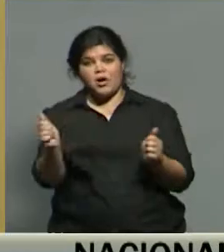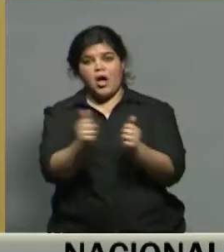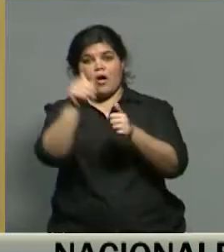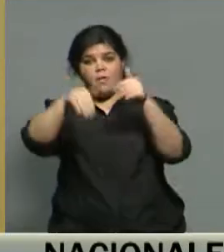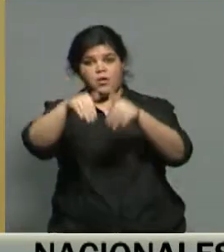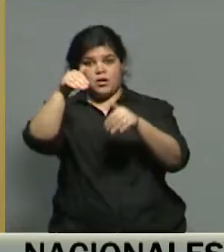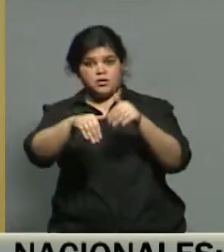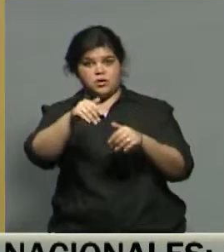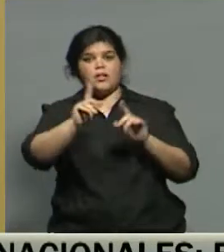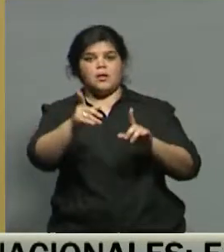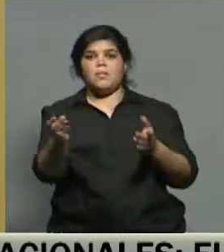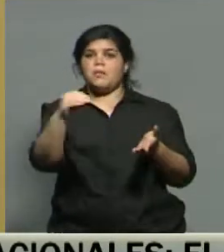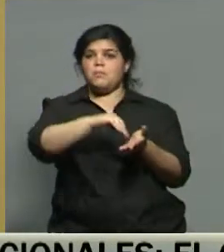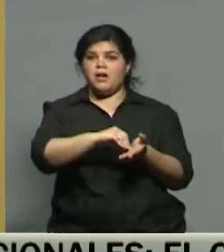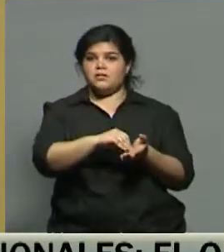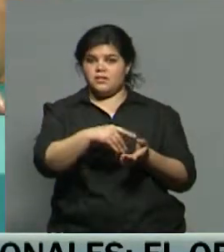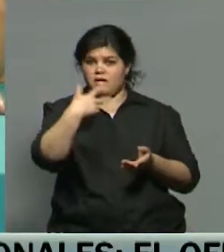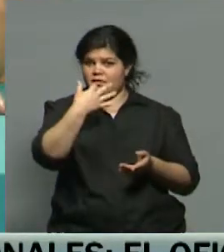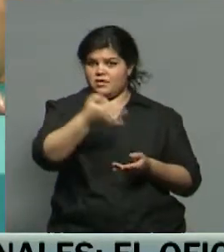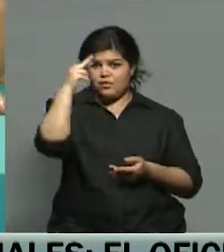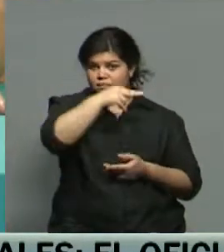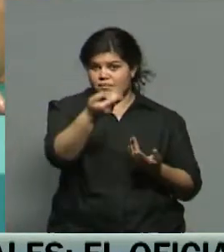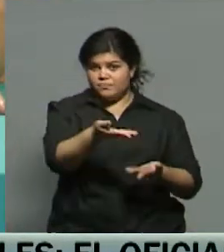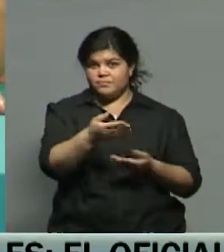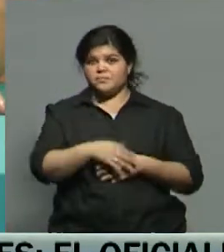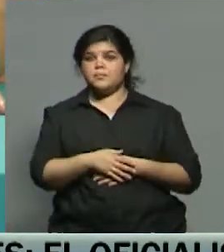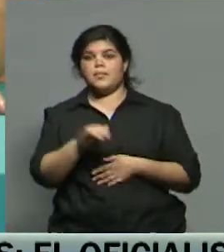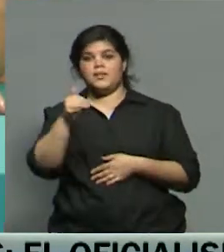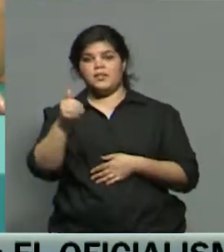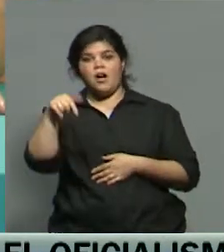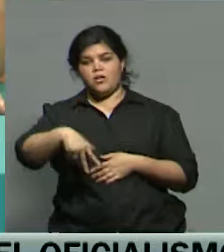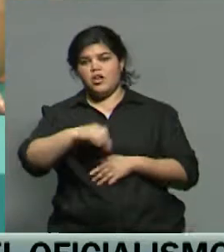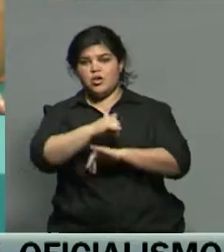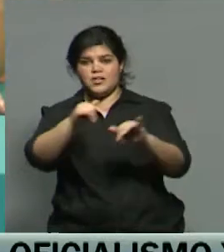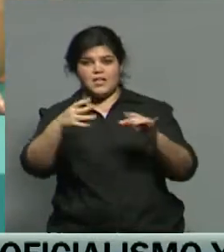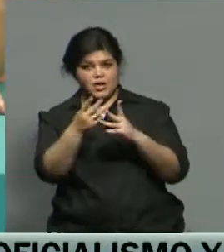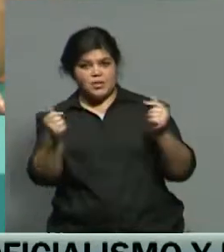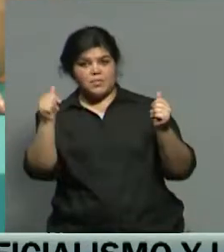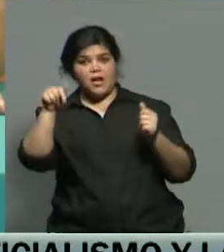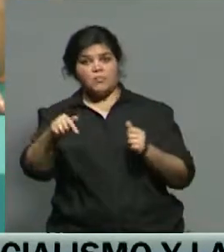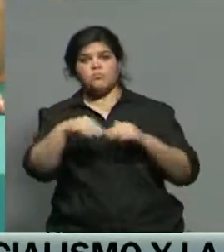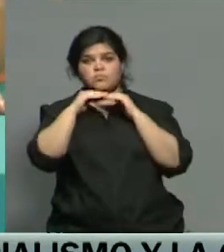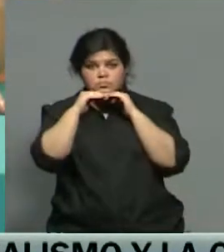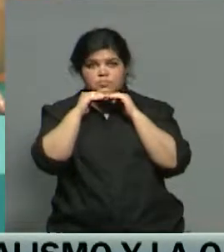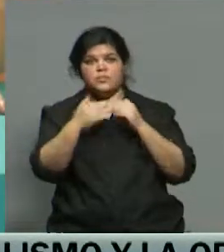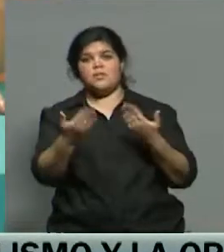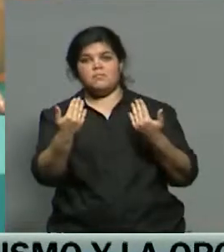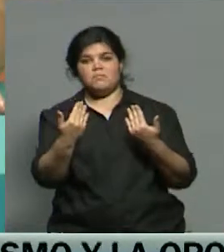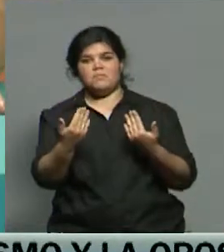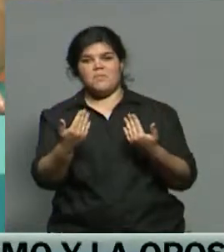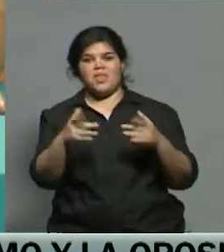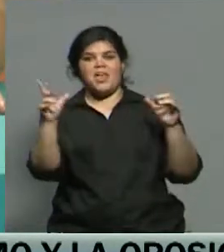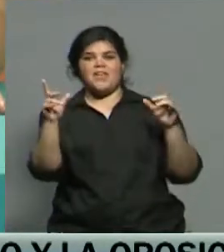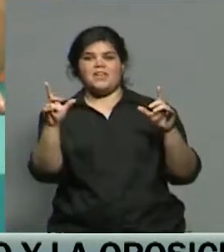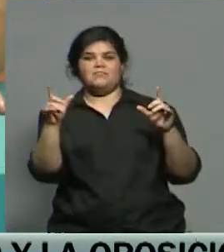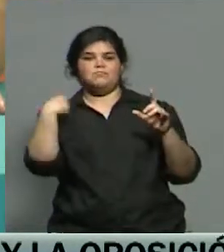además hay mucho más para compartir en Señalú, ¿o no, Sophie? Así es, bueno, ahora termina el noticiero, pero te podés ver quedando bien, te podés quedar viendo la